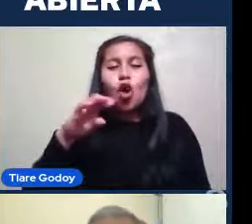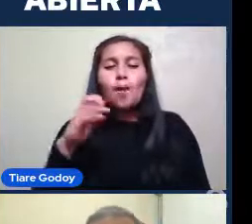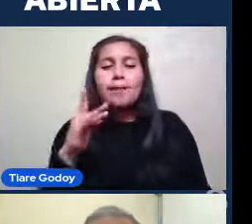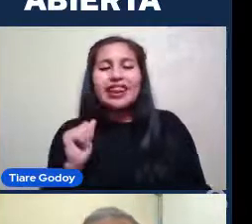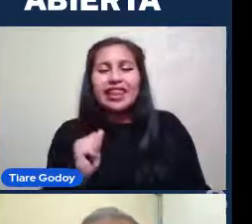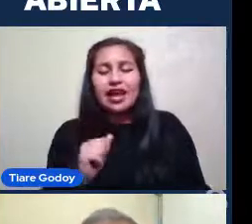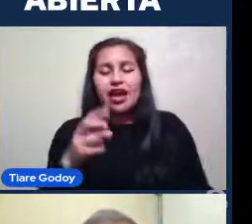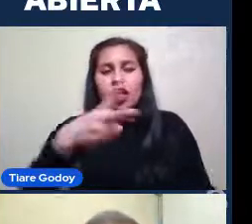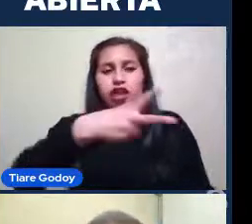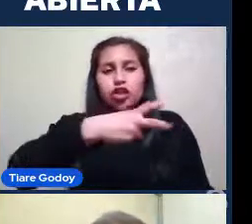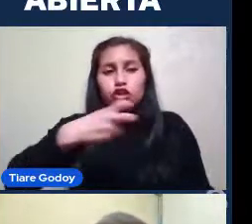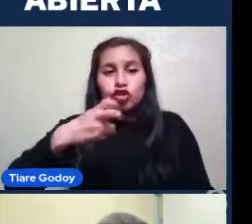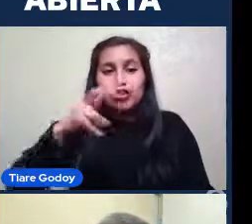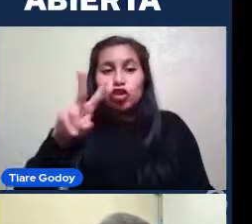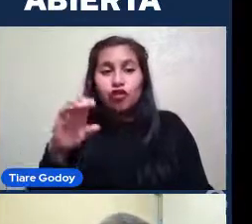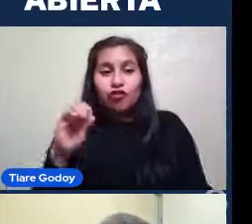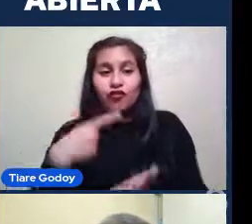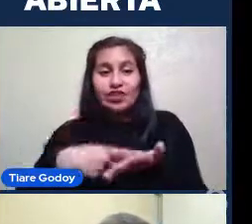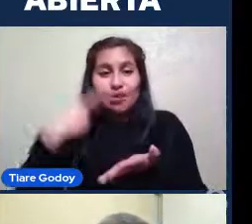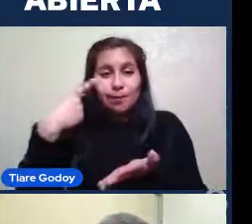años en De diámetro